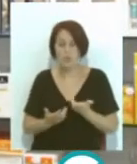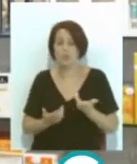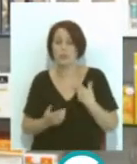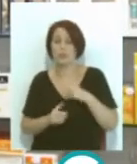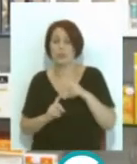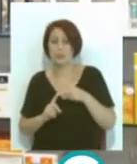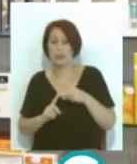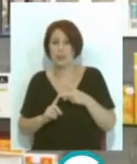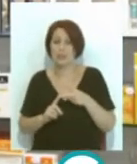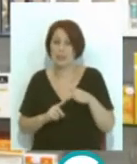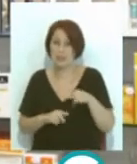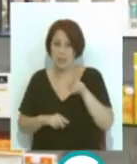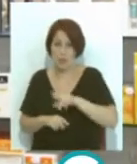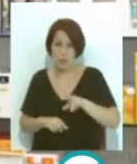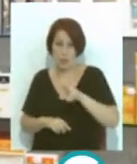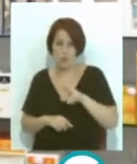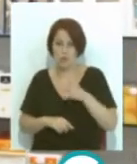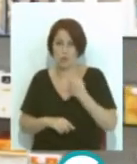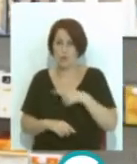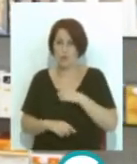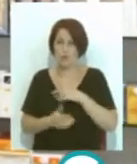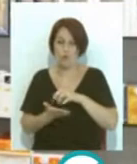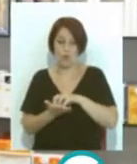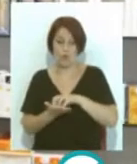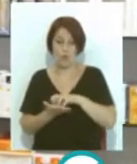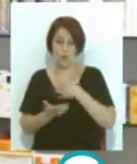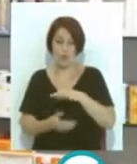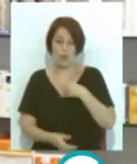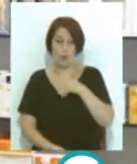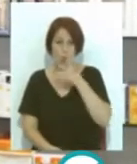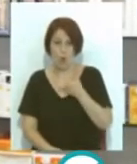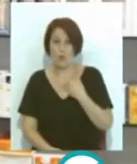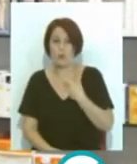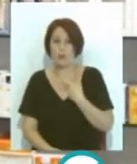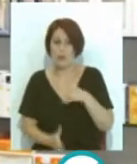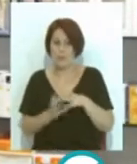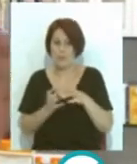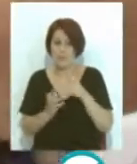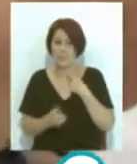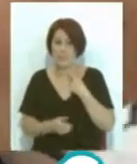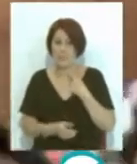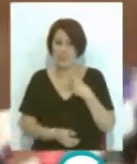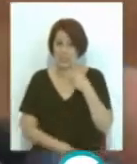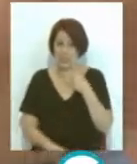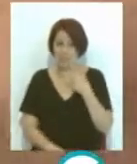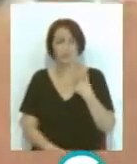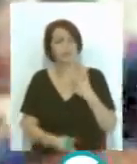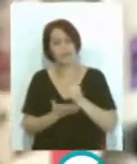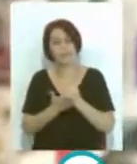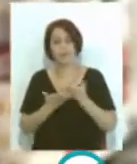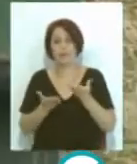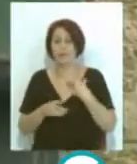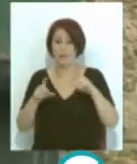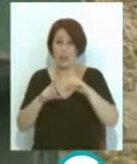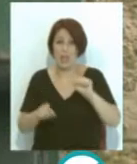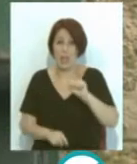refuerzo que nosotros le podemos, esas dudas que puede tener ante la recaída, pues desde la farmacia se ayuda. Nosotros, mediante la plataforma Axon,